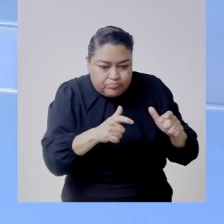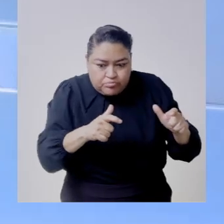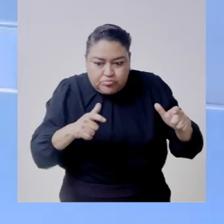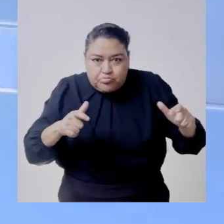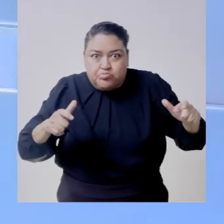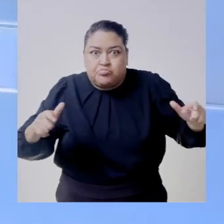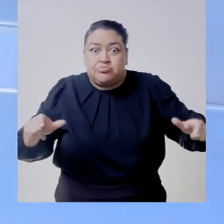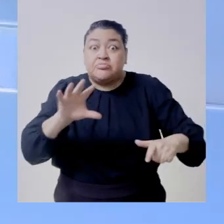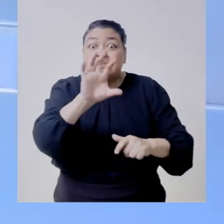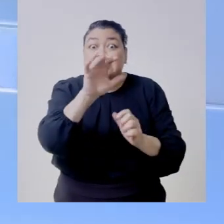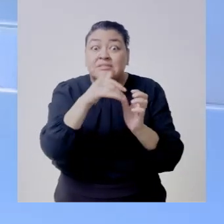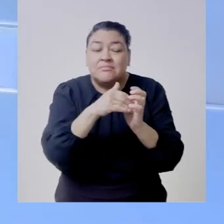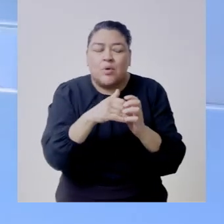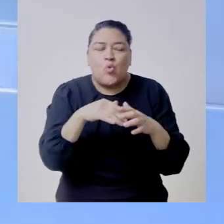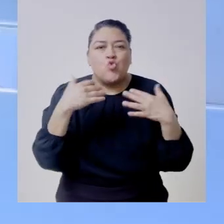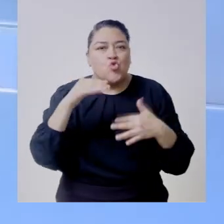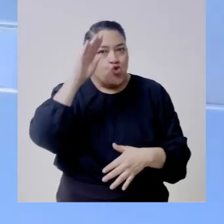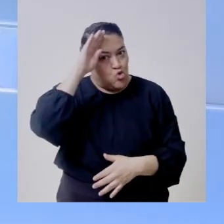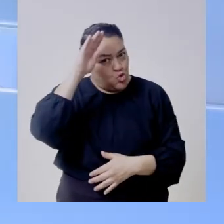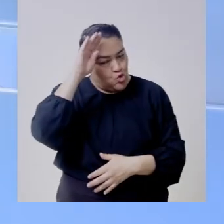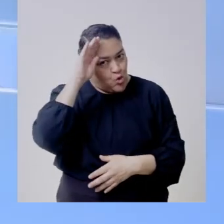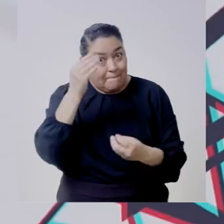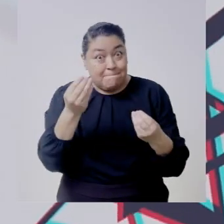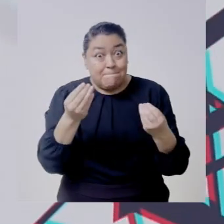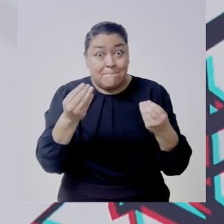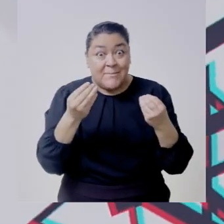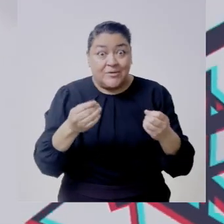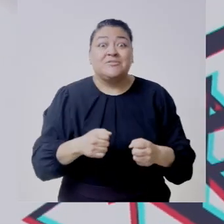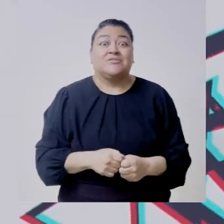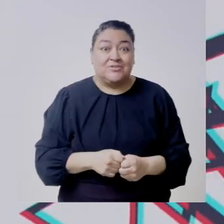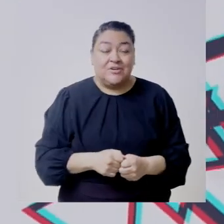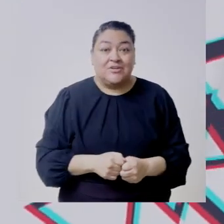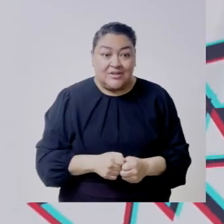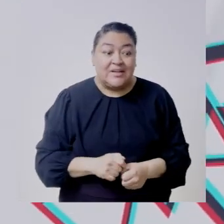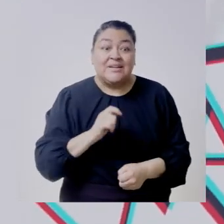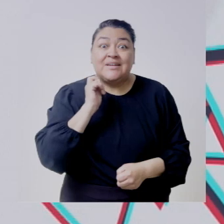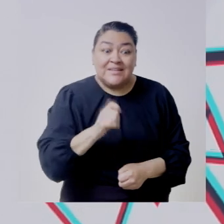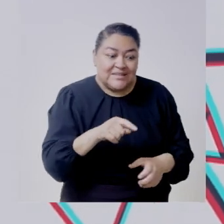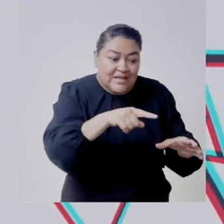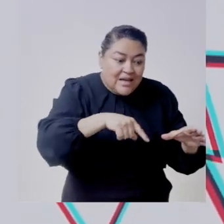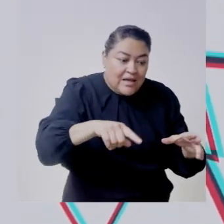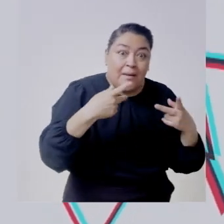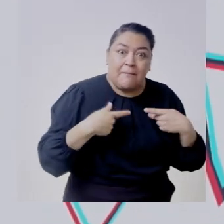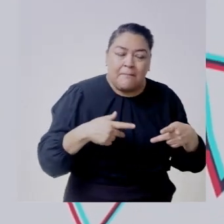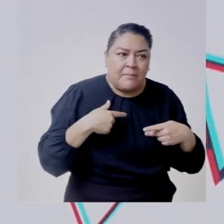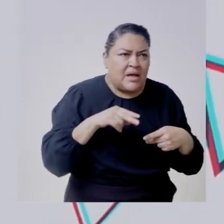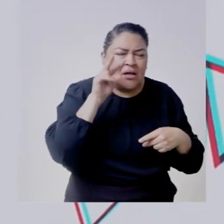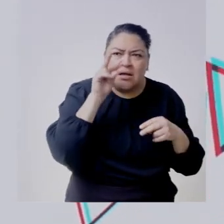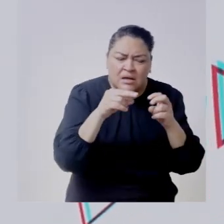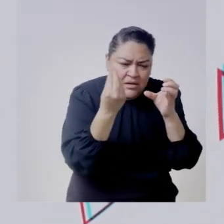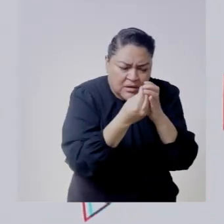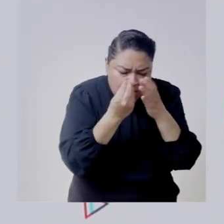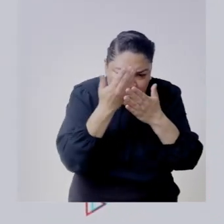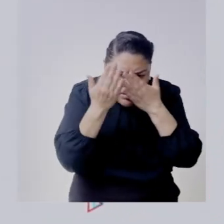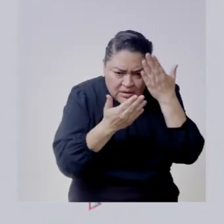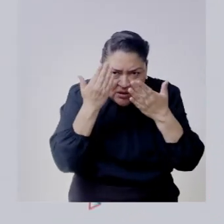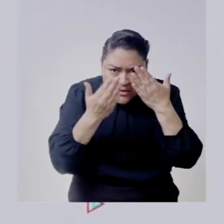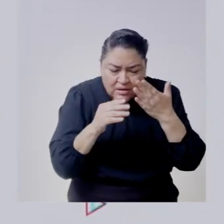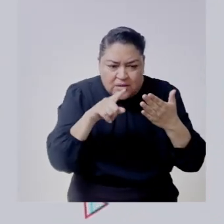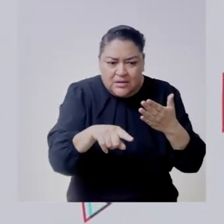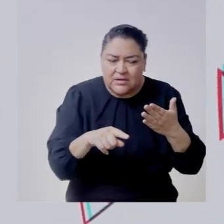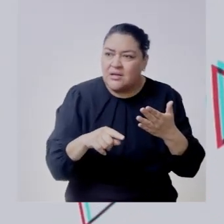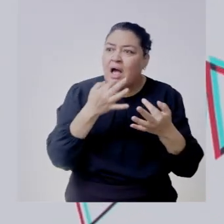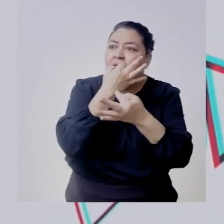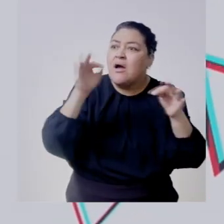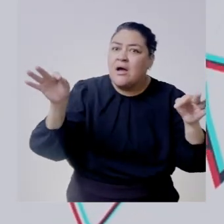lo cual bueno pues es impresionante porque la misma gente al estar estudiando con nosotros y al